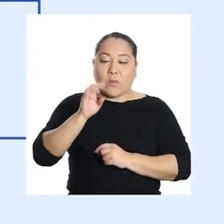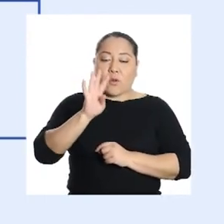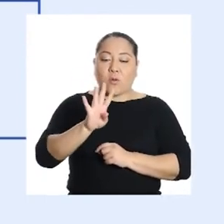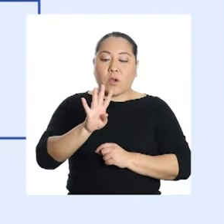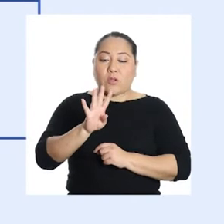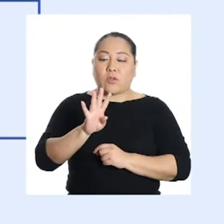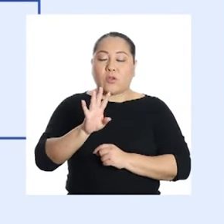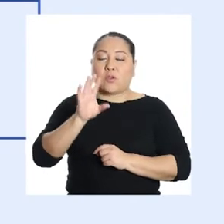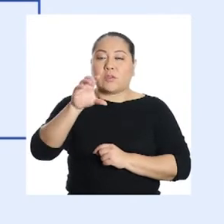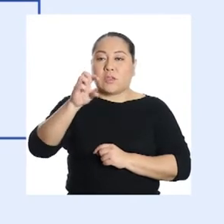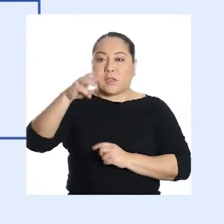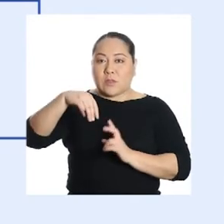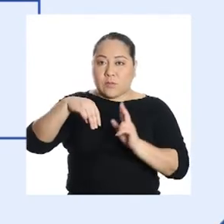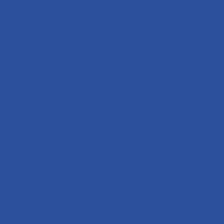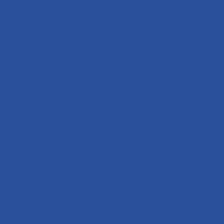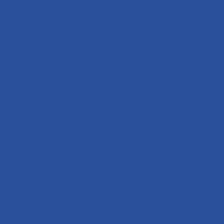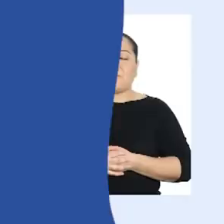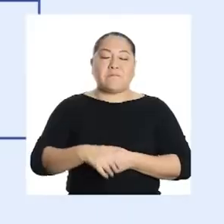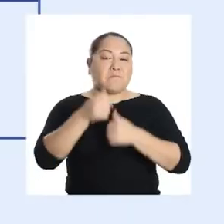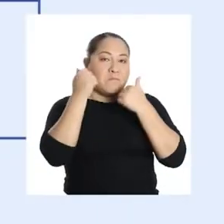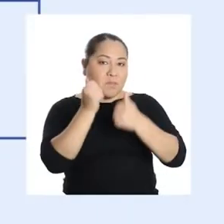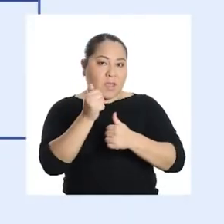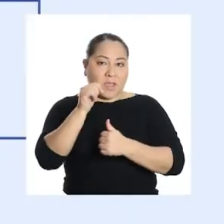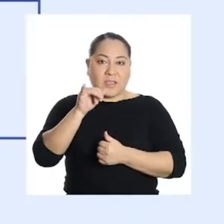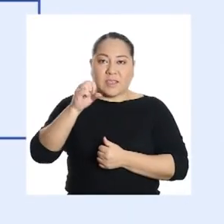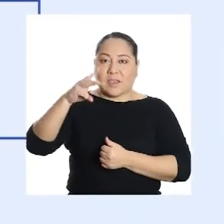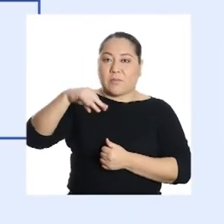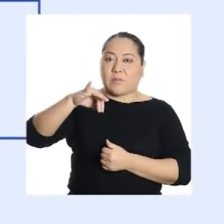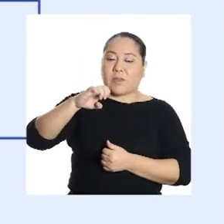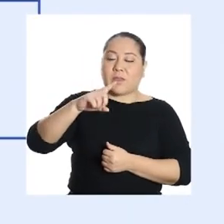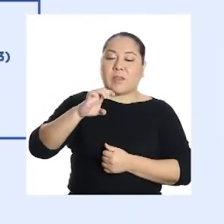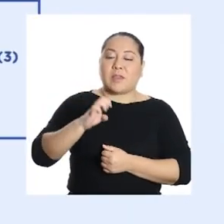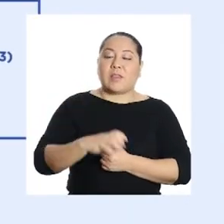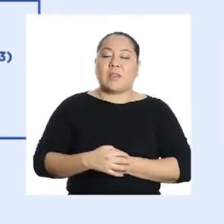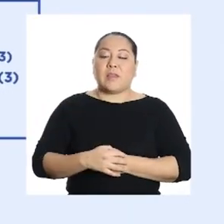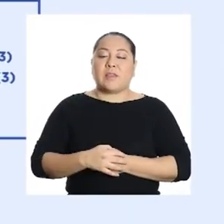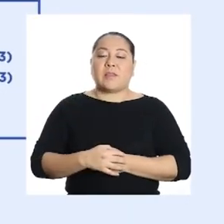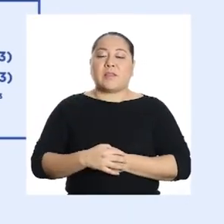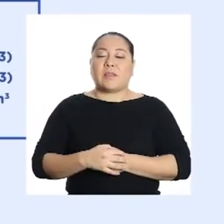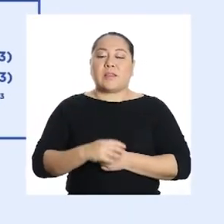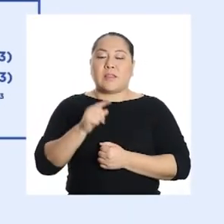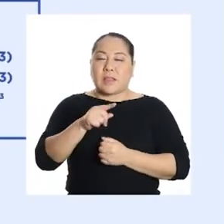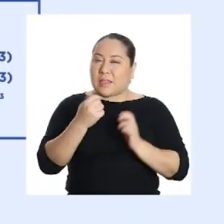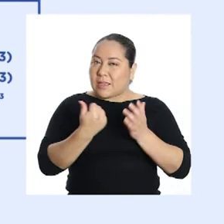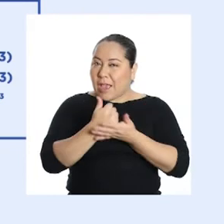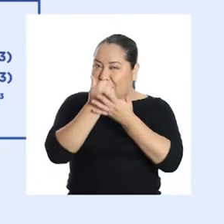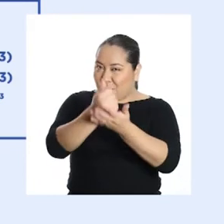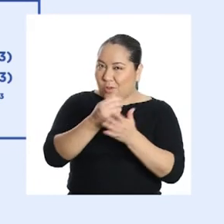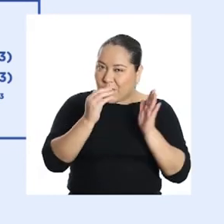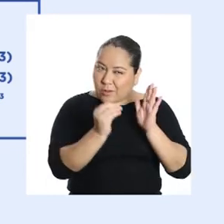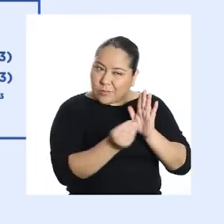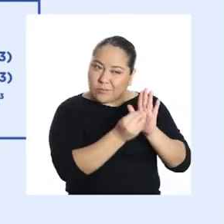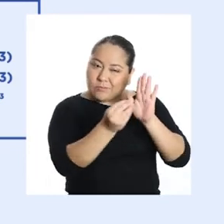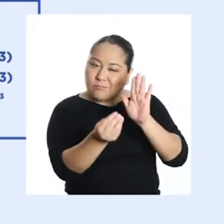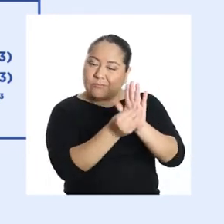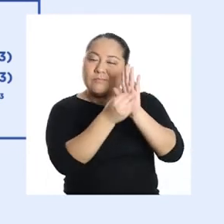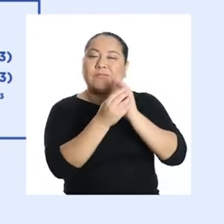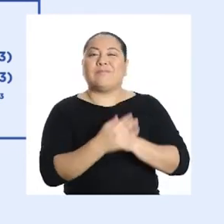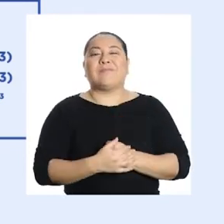centímetros cúbicos. ¡Bien, Yamile! ¡Les di una manito!